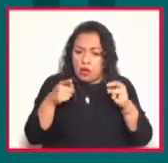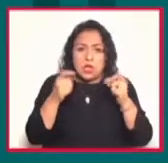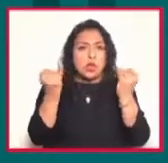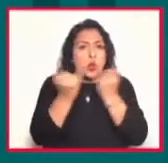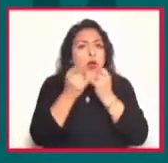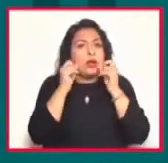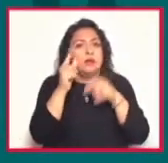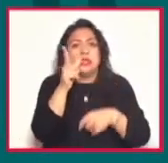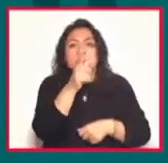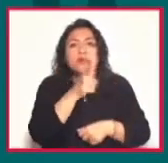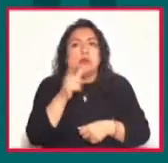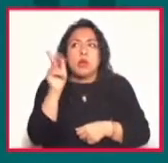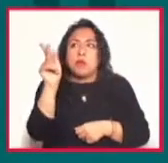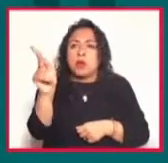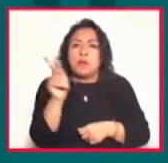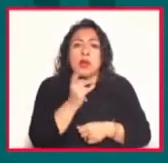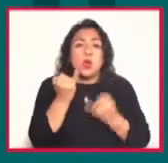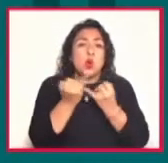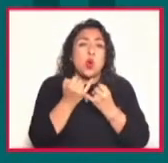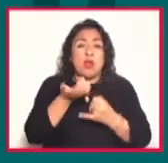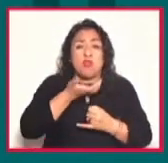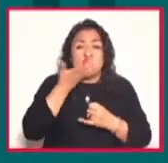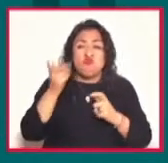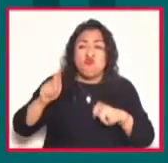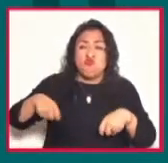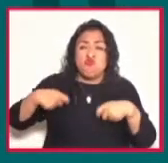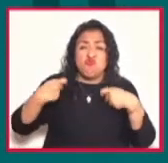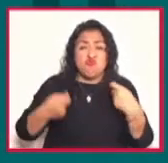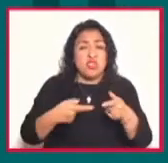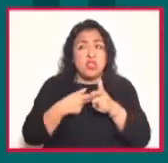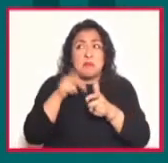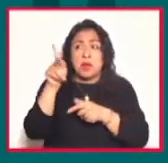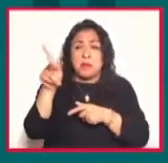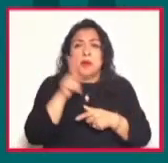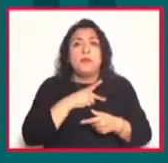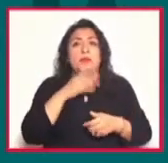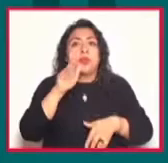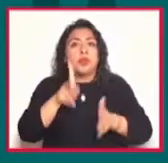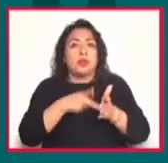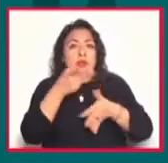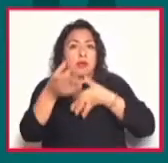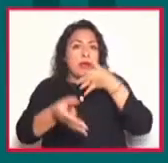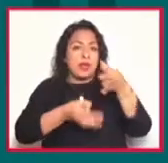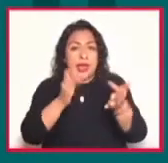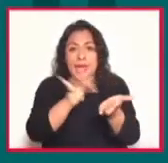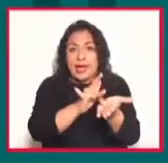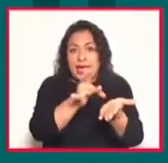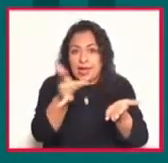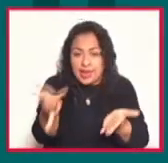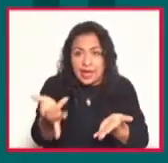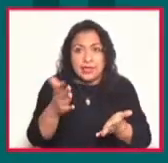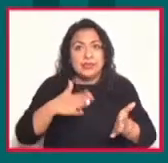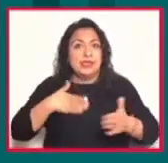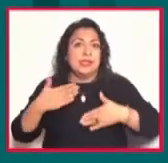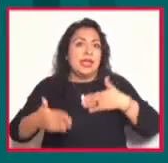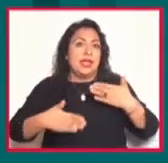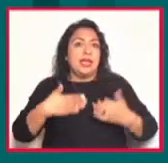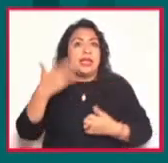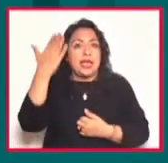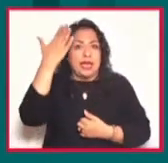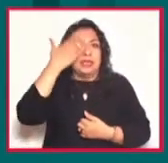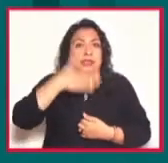tradiciones milenarias. Nuevamente me toca enviarles un mensaje de agradecimiento y de alegría de saber que